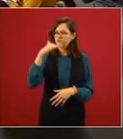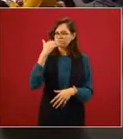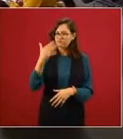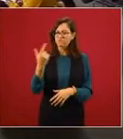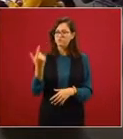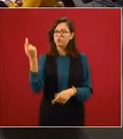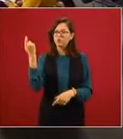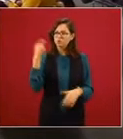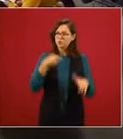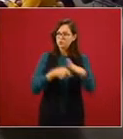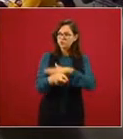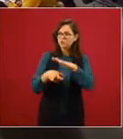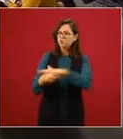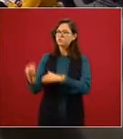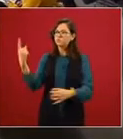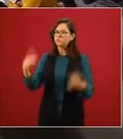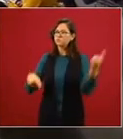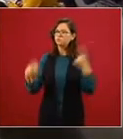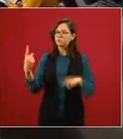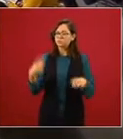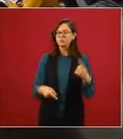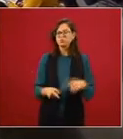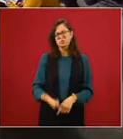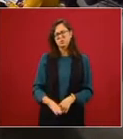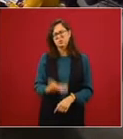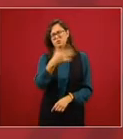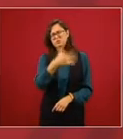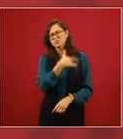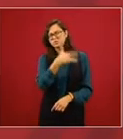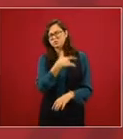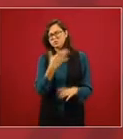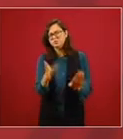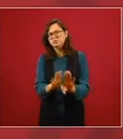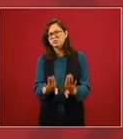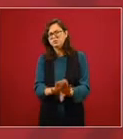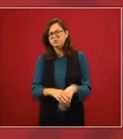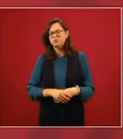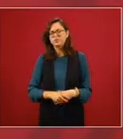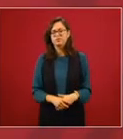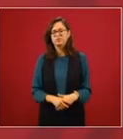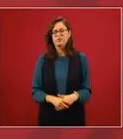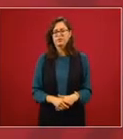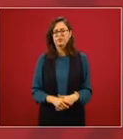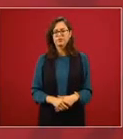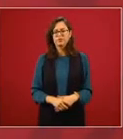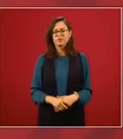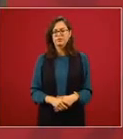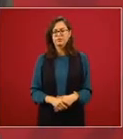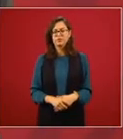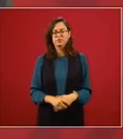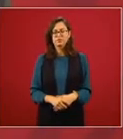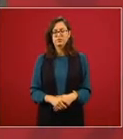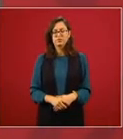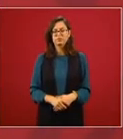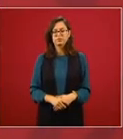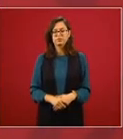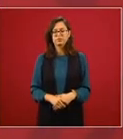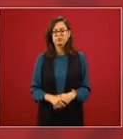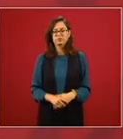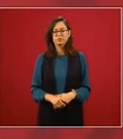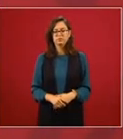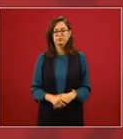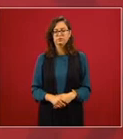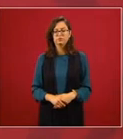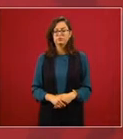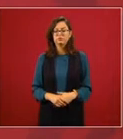actos de corrupción bueno pues yo respeto la decisión de la